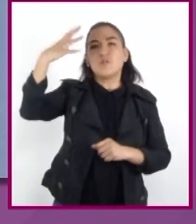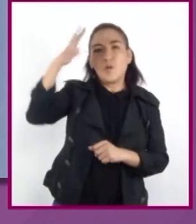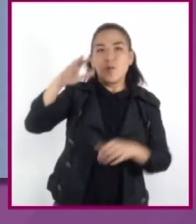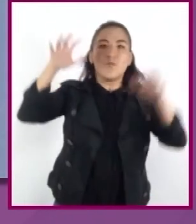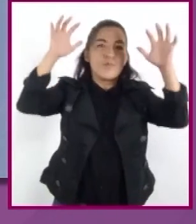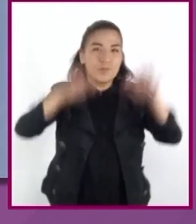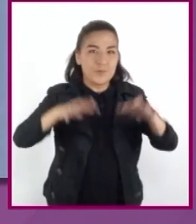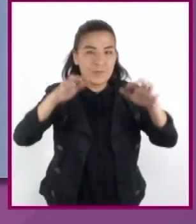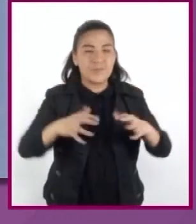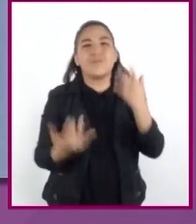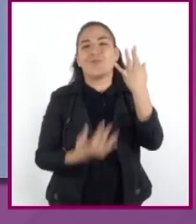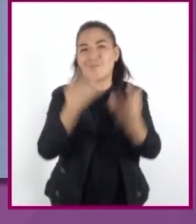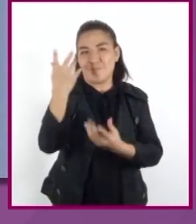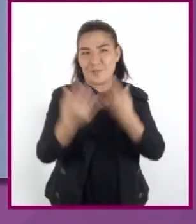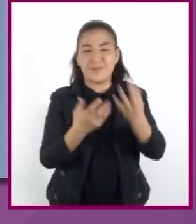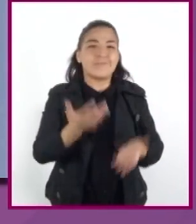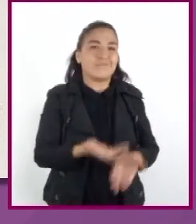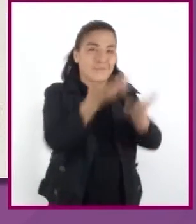la lluvia y el fuego.